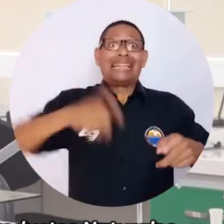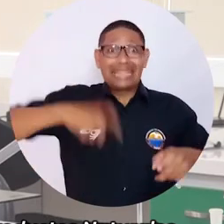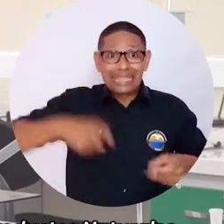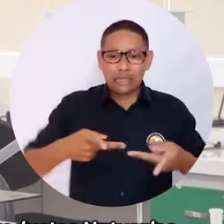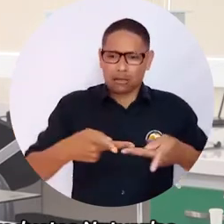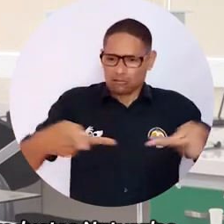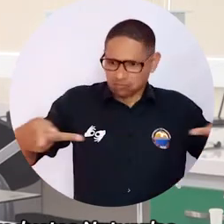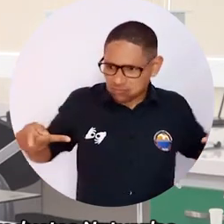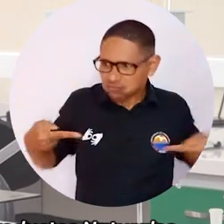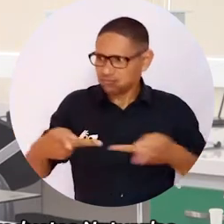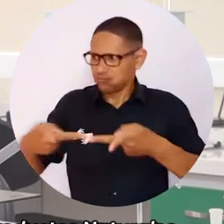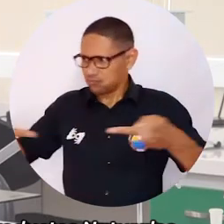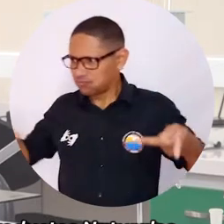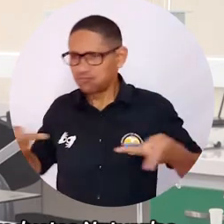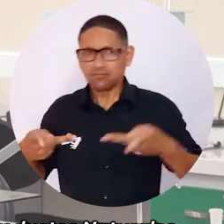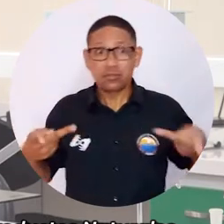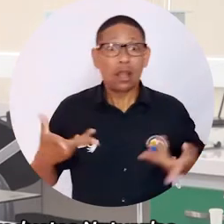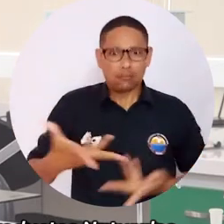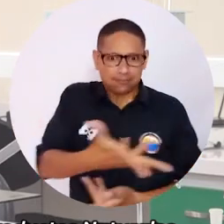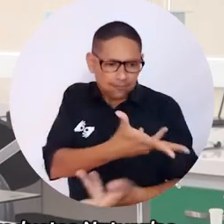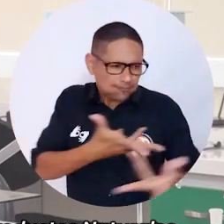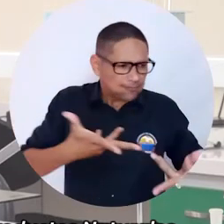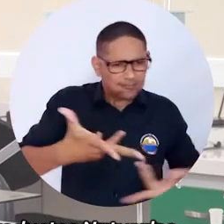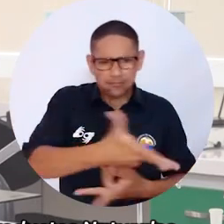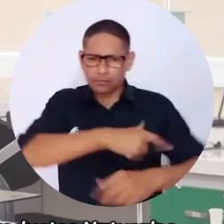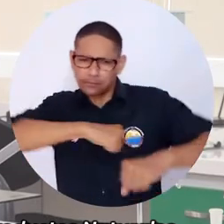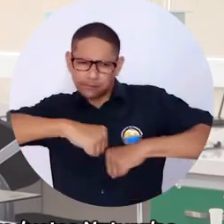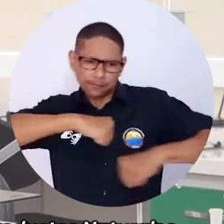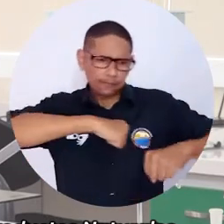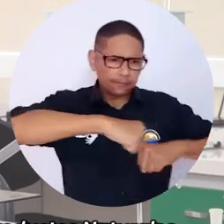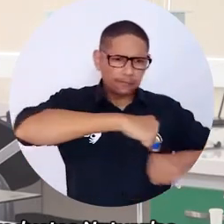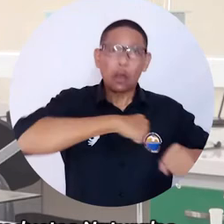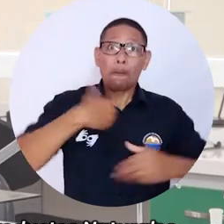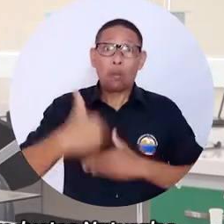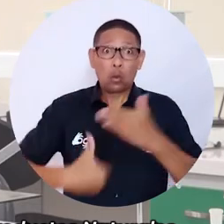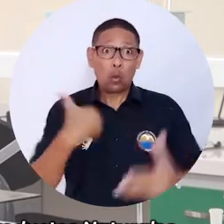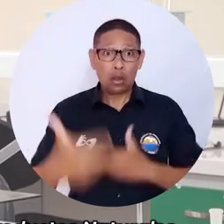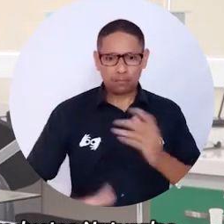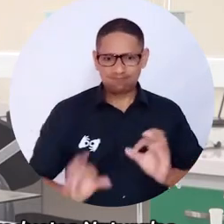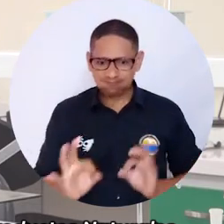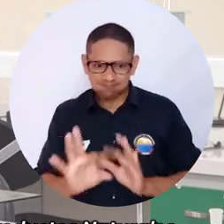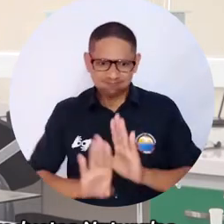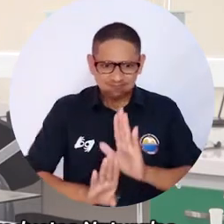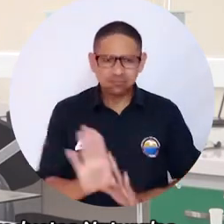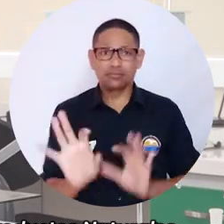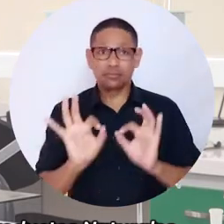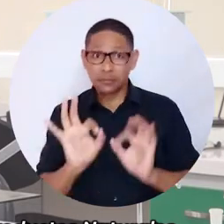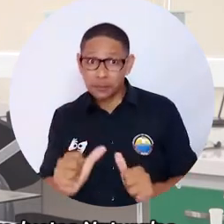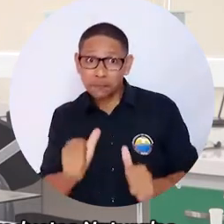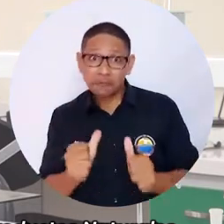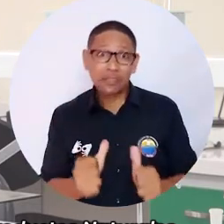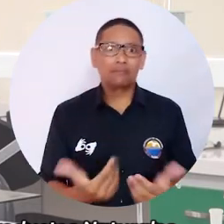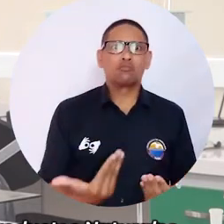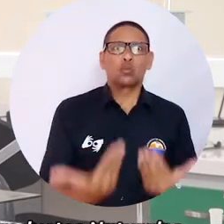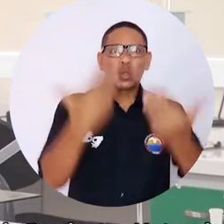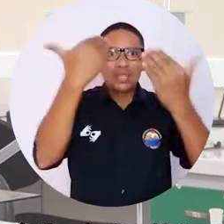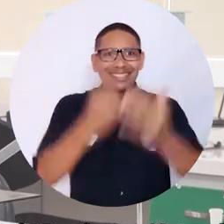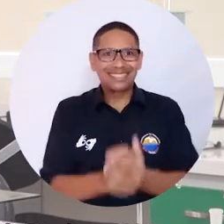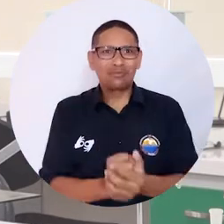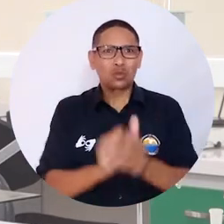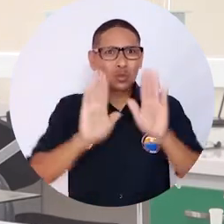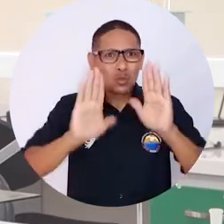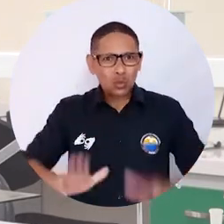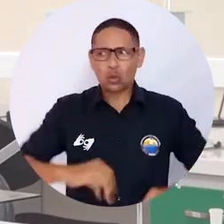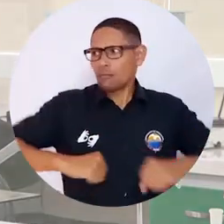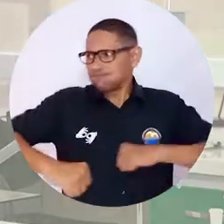dinámica y al interior eso permite generar muchos procesos y muchos compromisos que es la misma dinámica